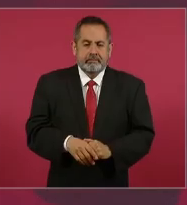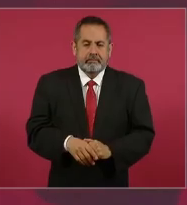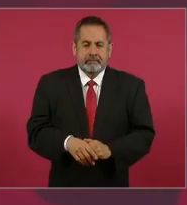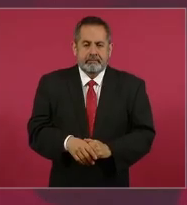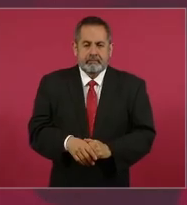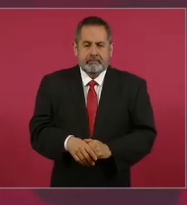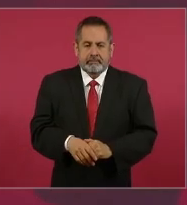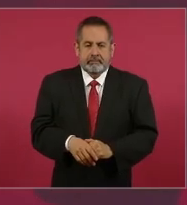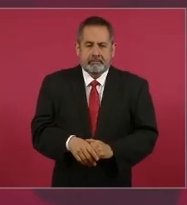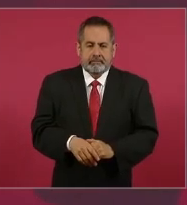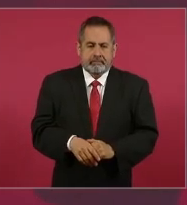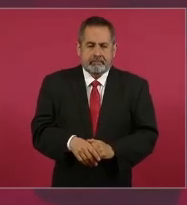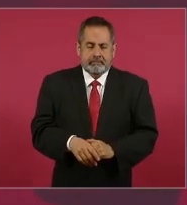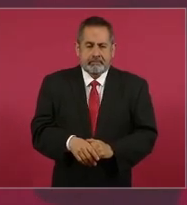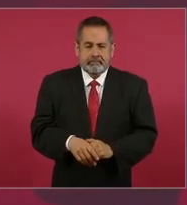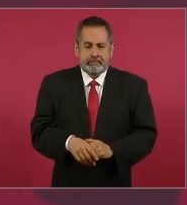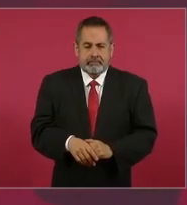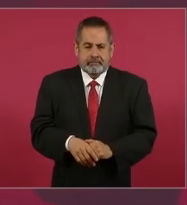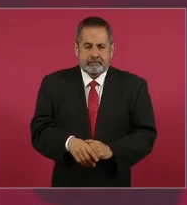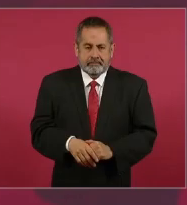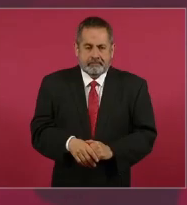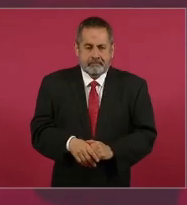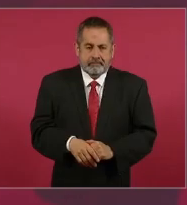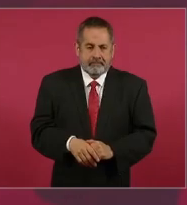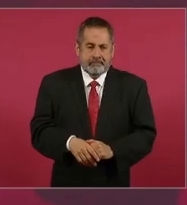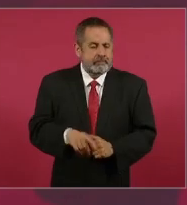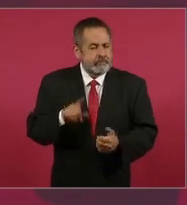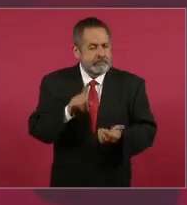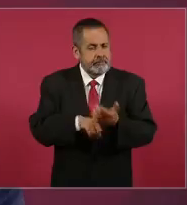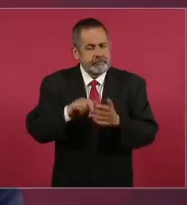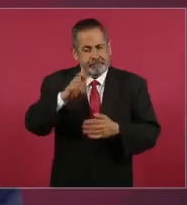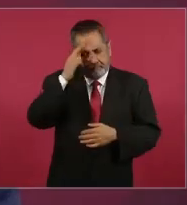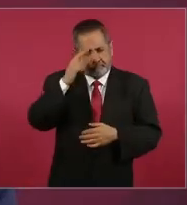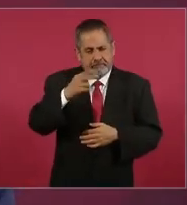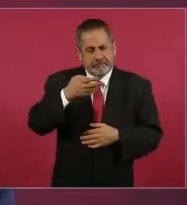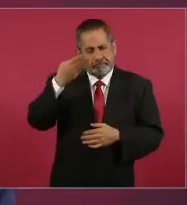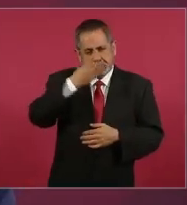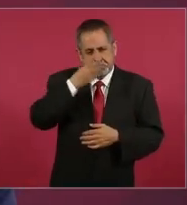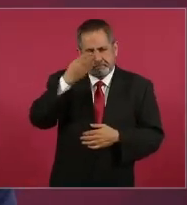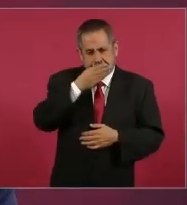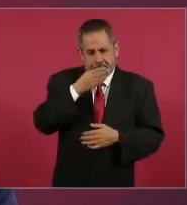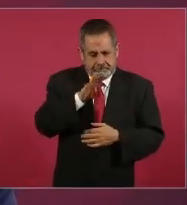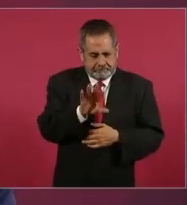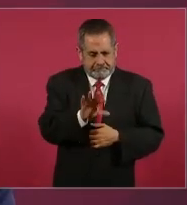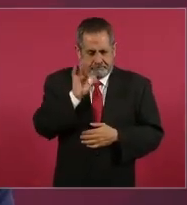Y acuérdense de la frase bíblica,